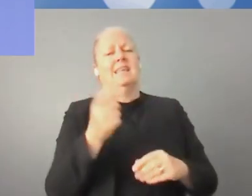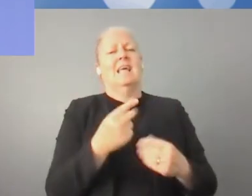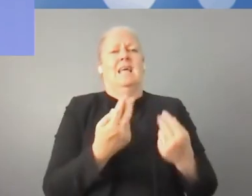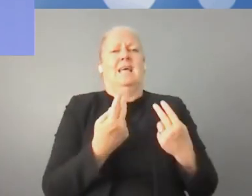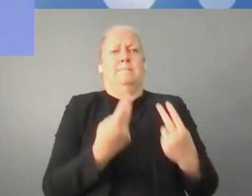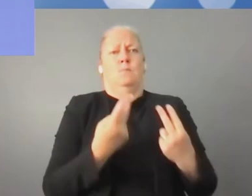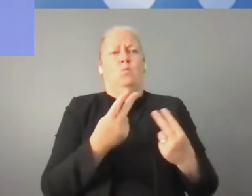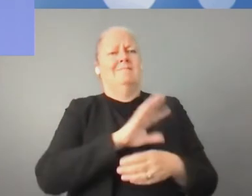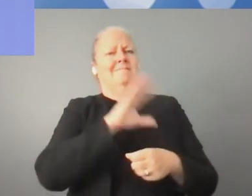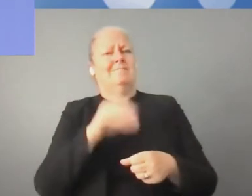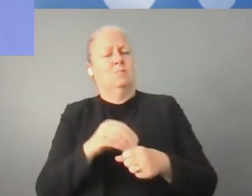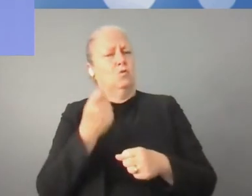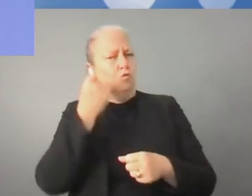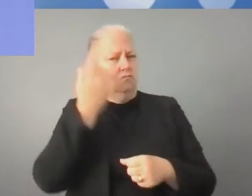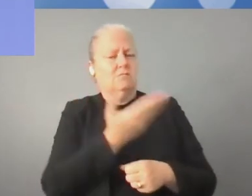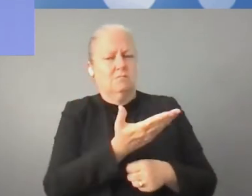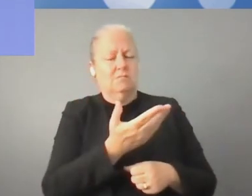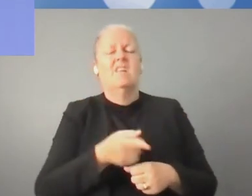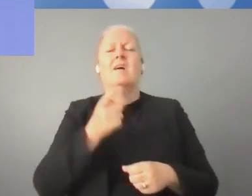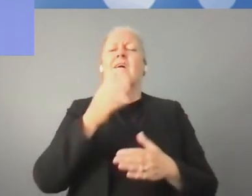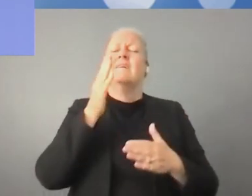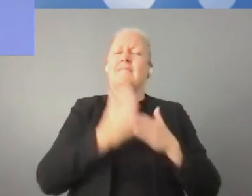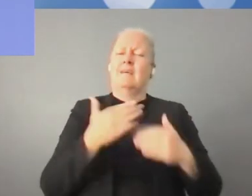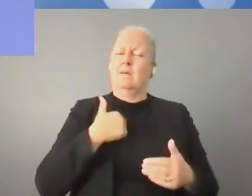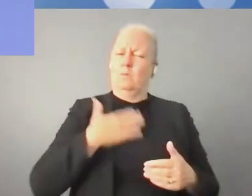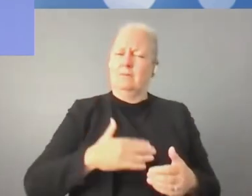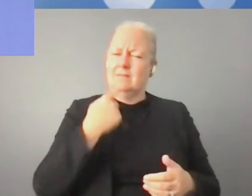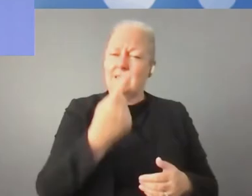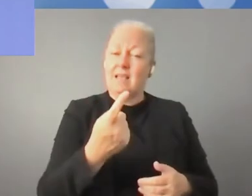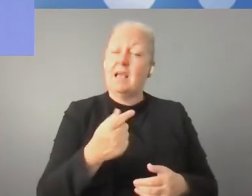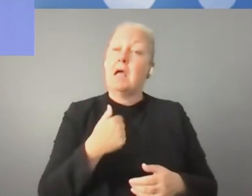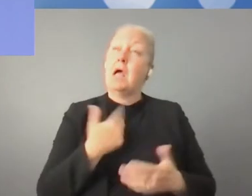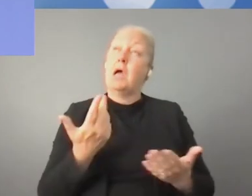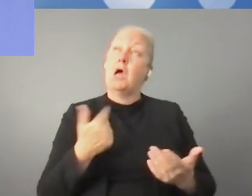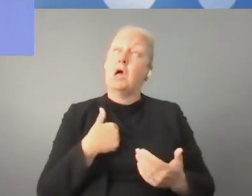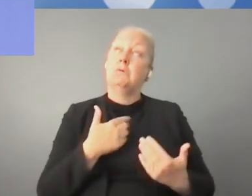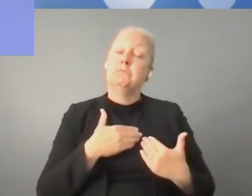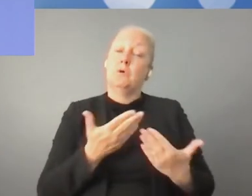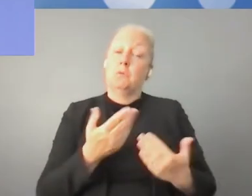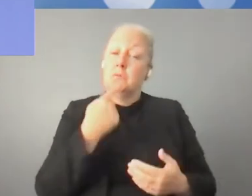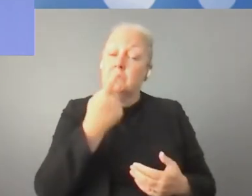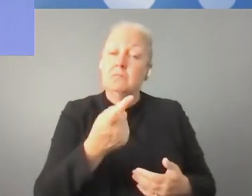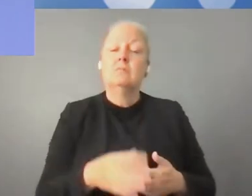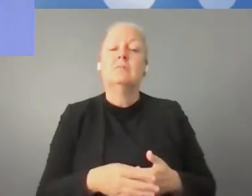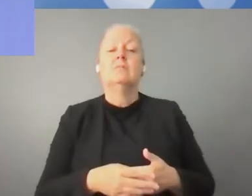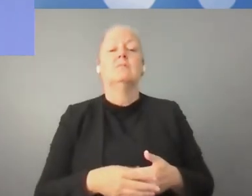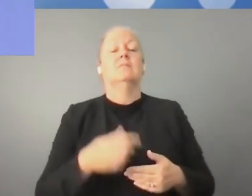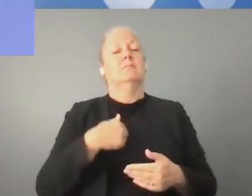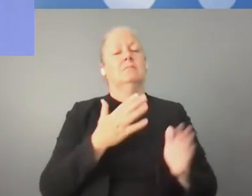esto es una iniciativas que se está realizando bajo la supervisión